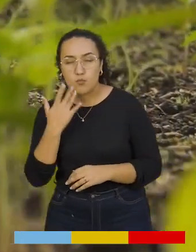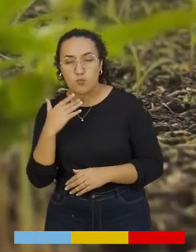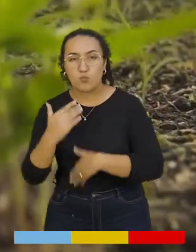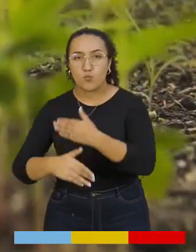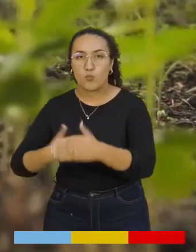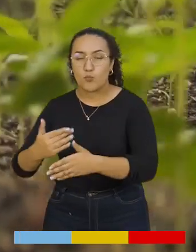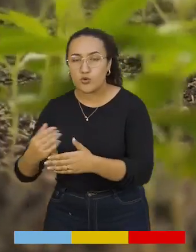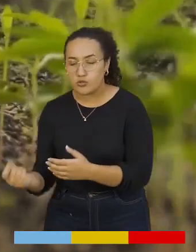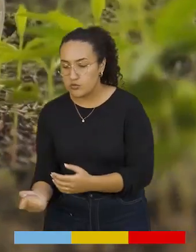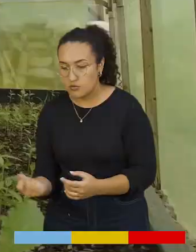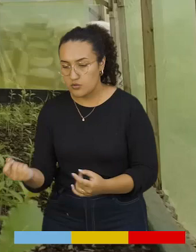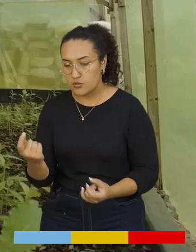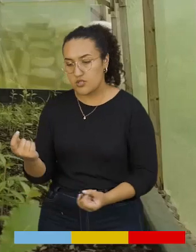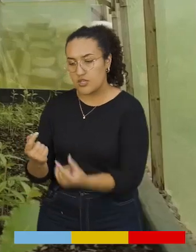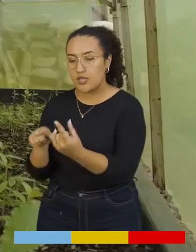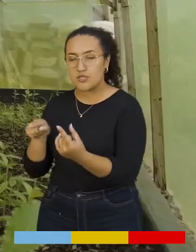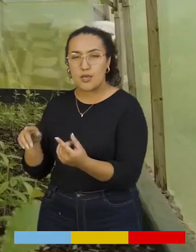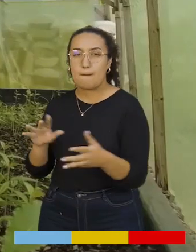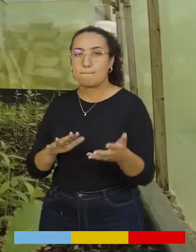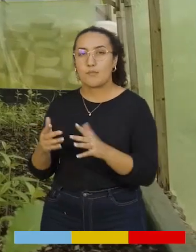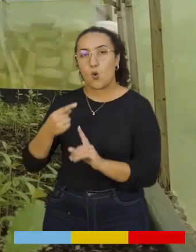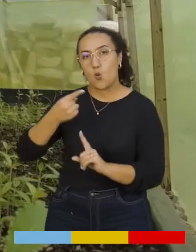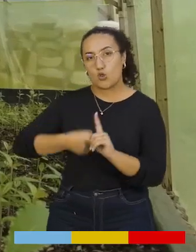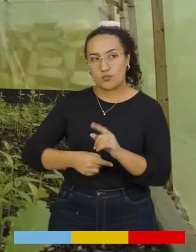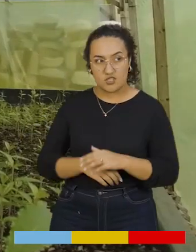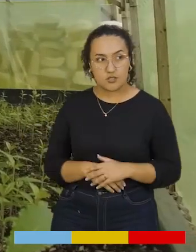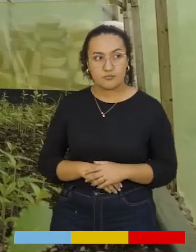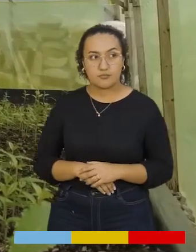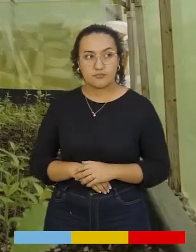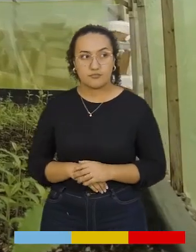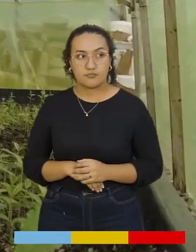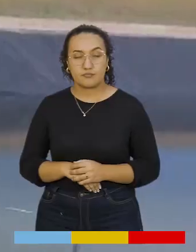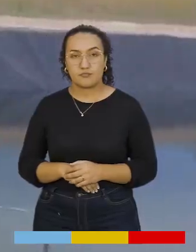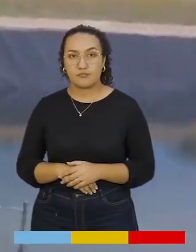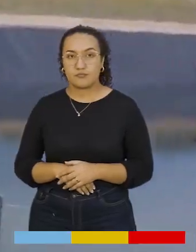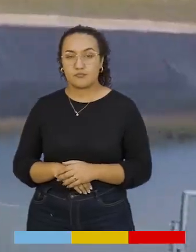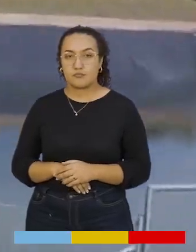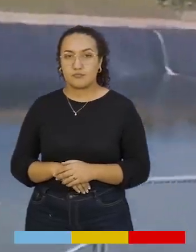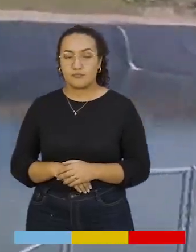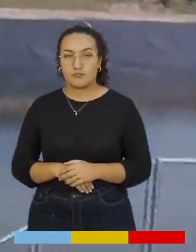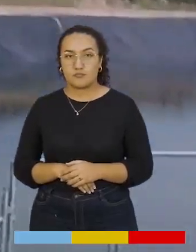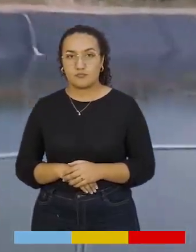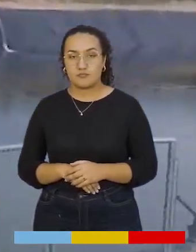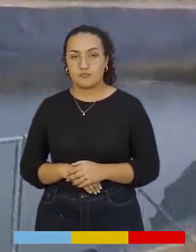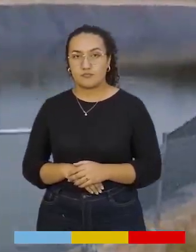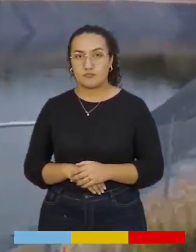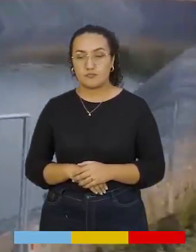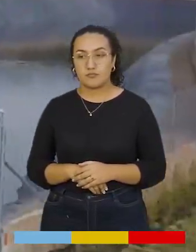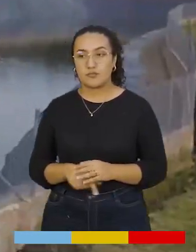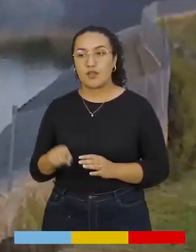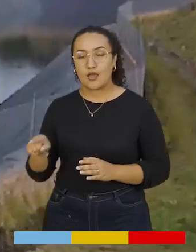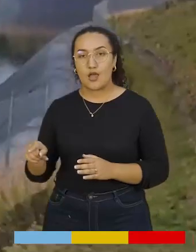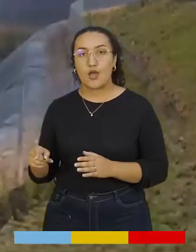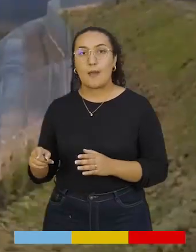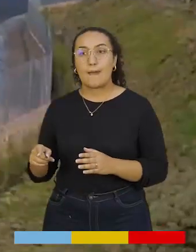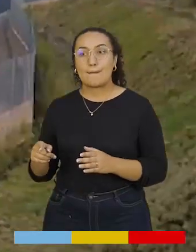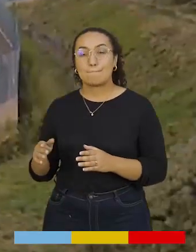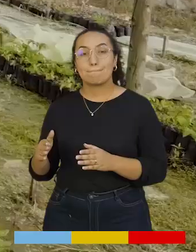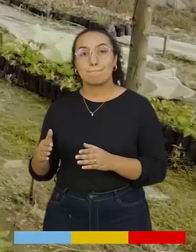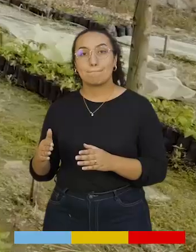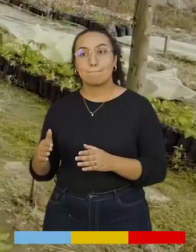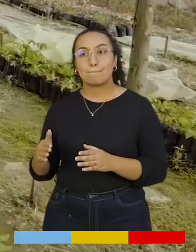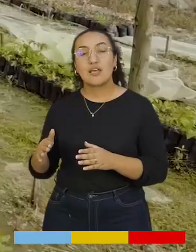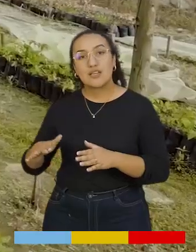de germinación. Este ya tiene más, este ya va a cumplir casi el mes. El tema del Bama es el Banco